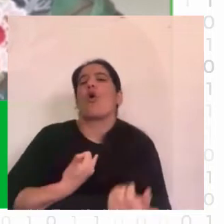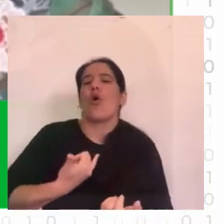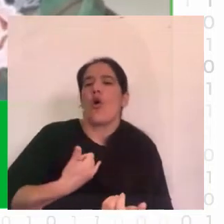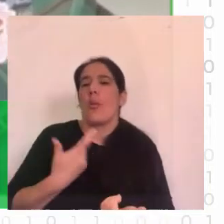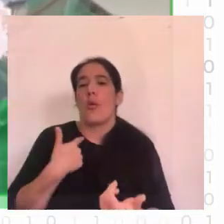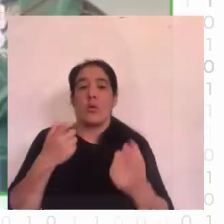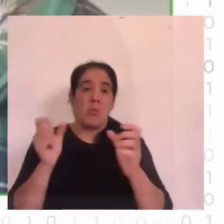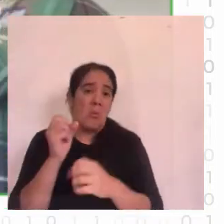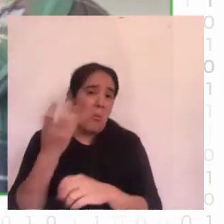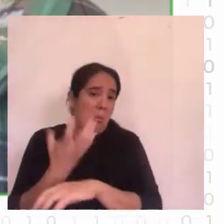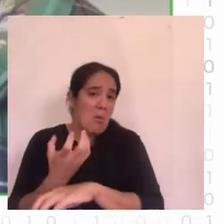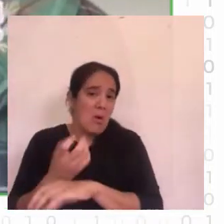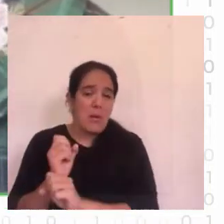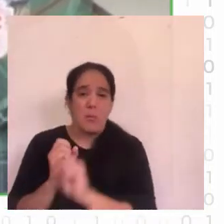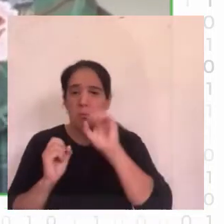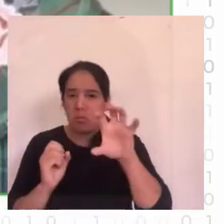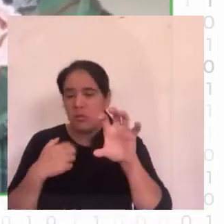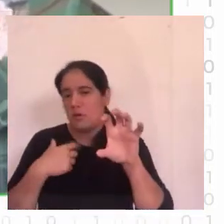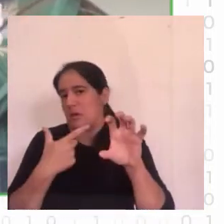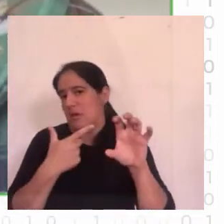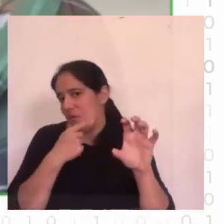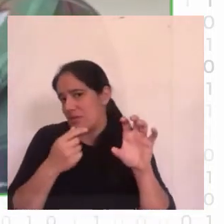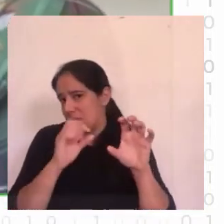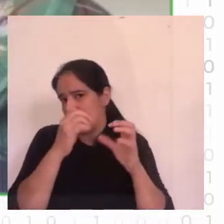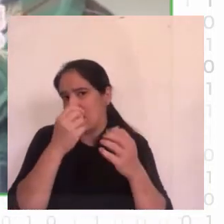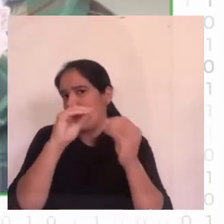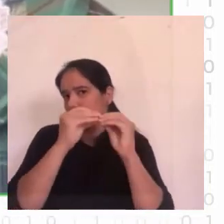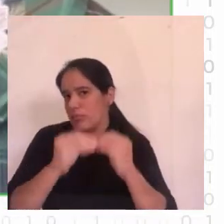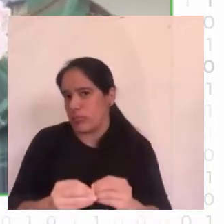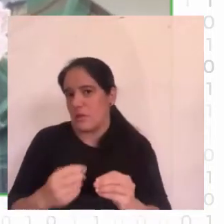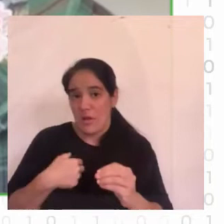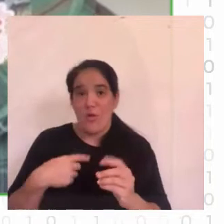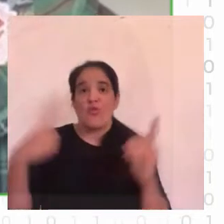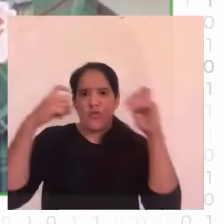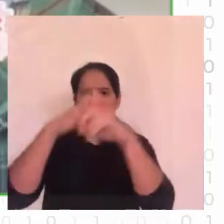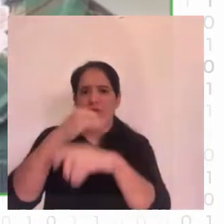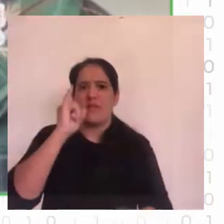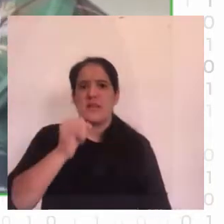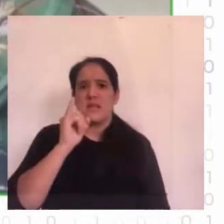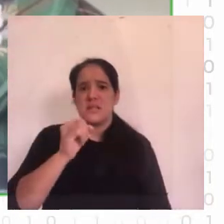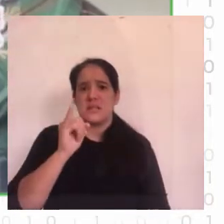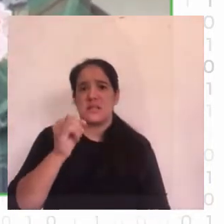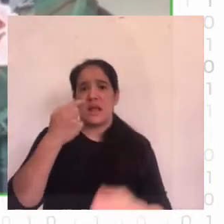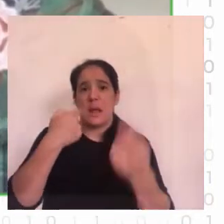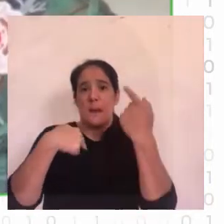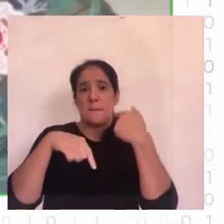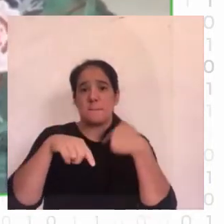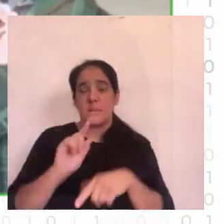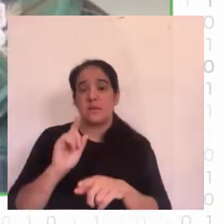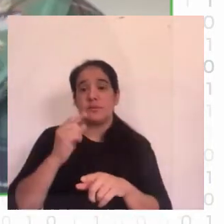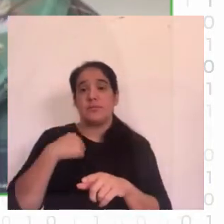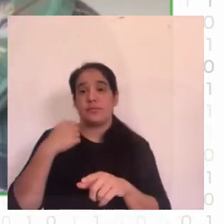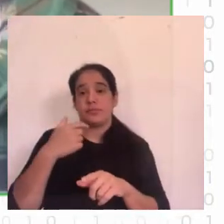hardware específico efectivamente fue todo un reto pero gracias a la experticia y colaboración del equipo obtuvimos magníficos resultados